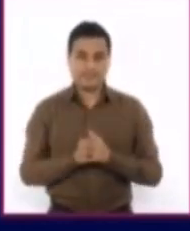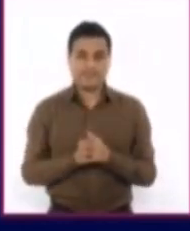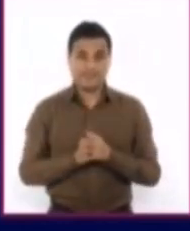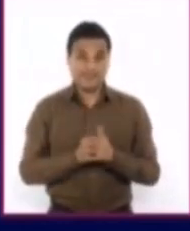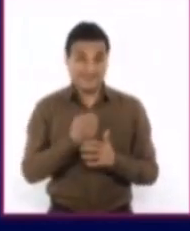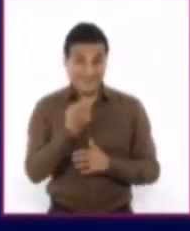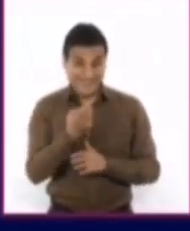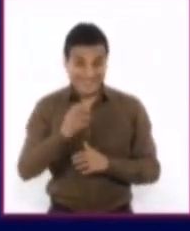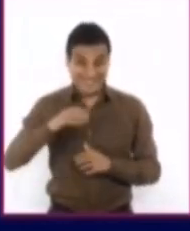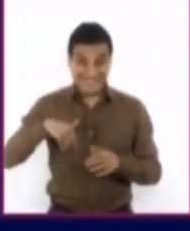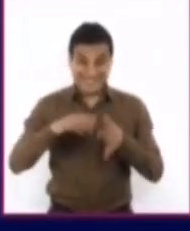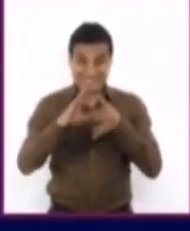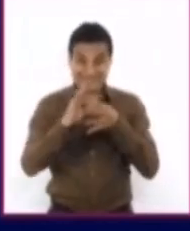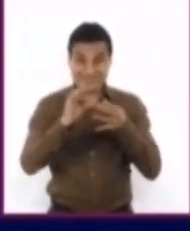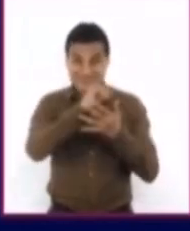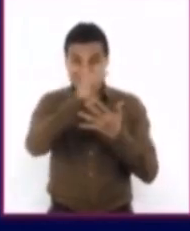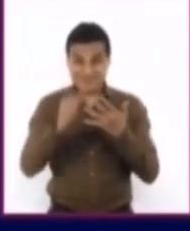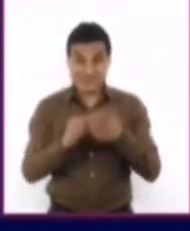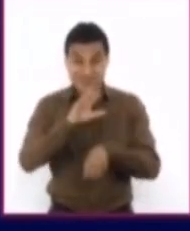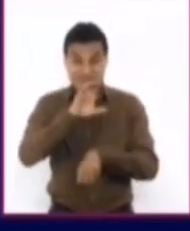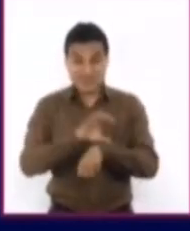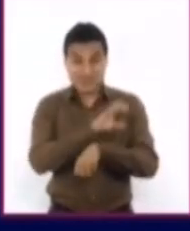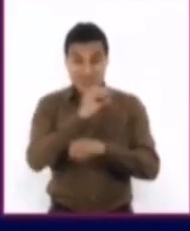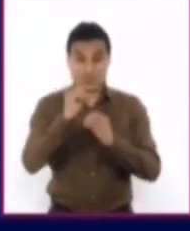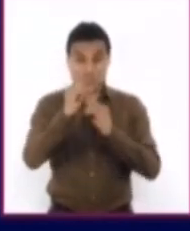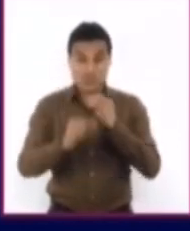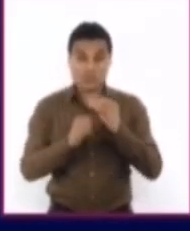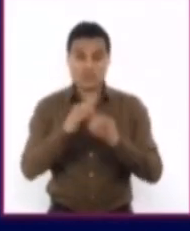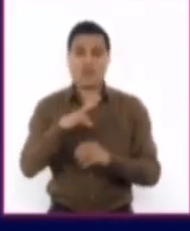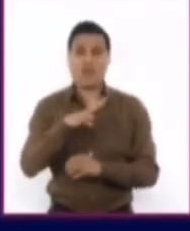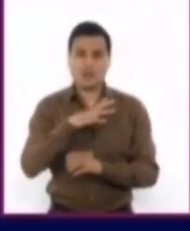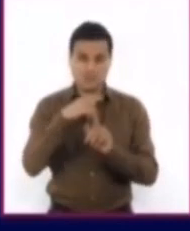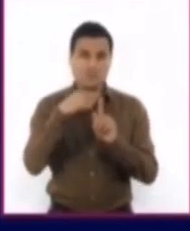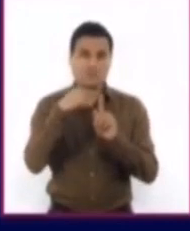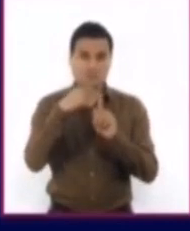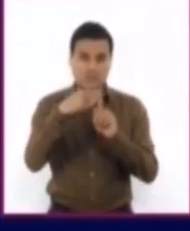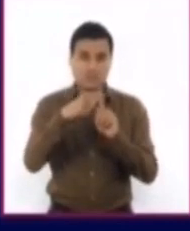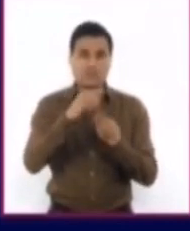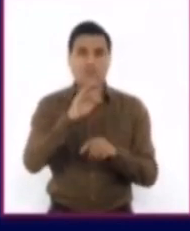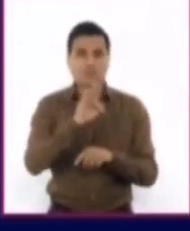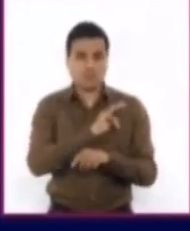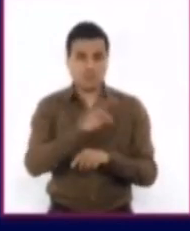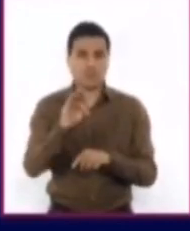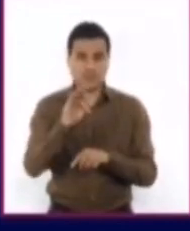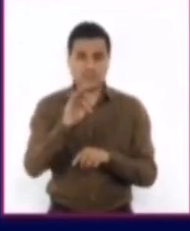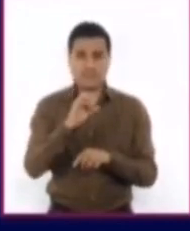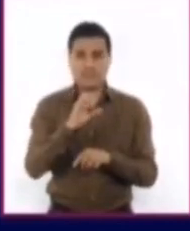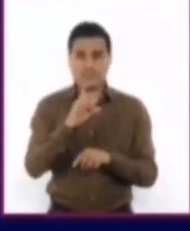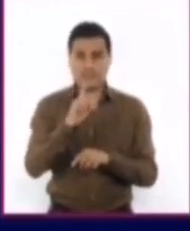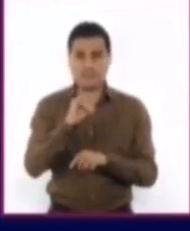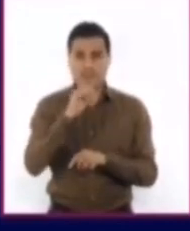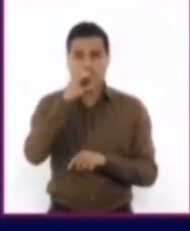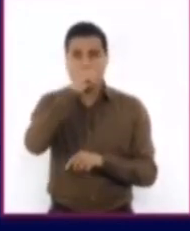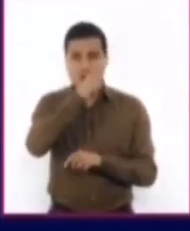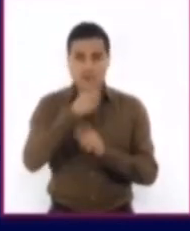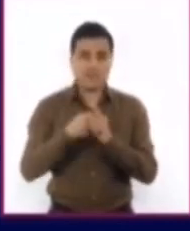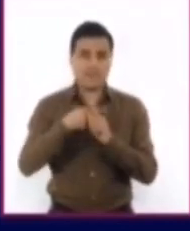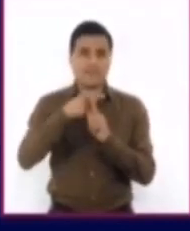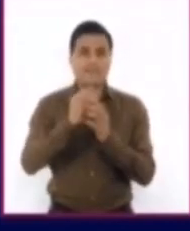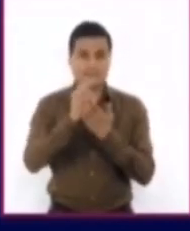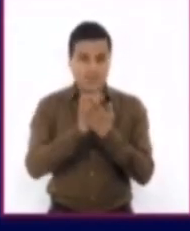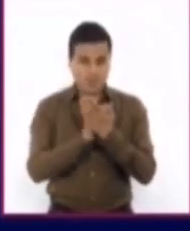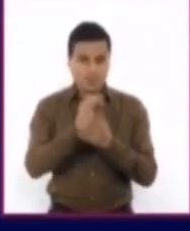debe reconocer que la energía nuclear tiene ventajas de utilidad para enfrentar el problema del calentamiento global y puede ser